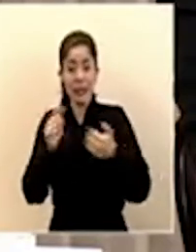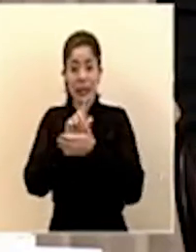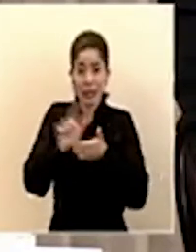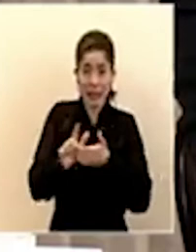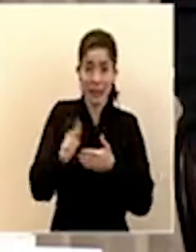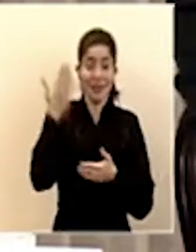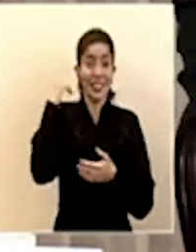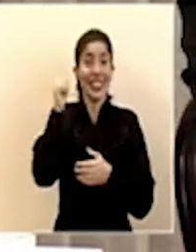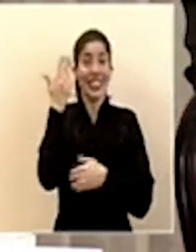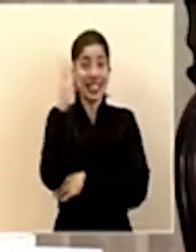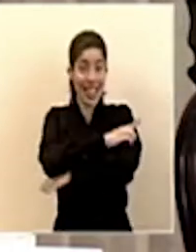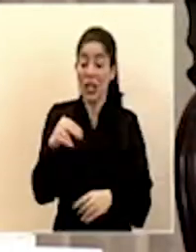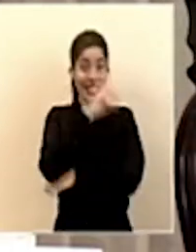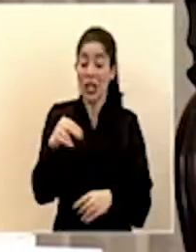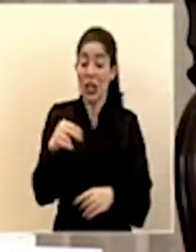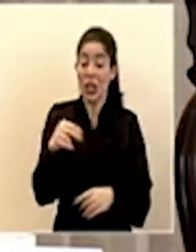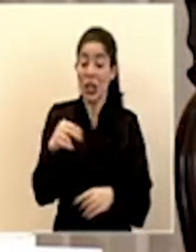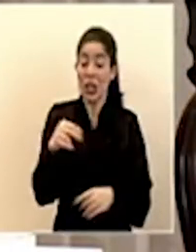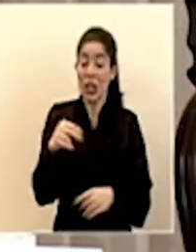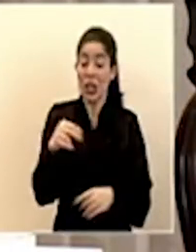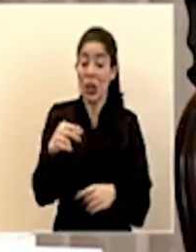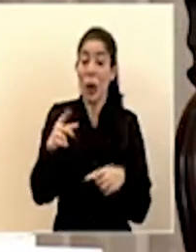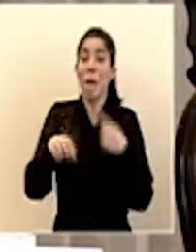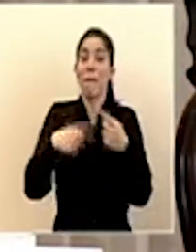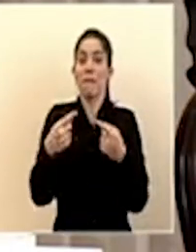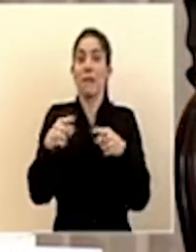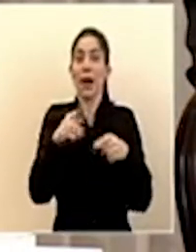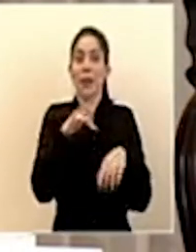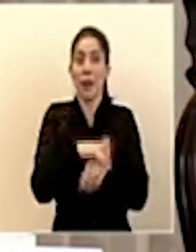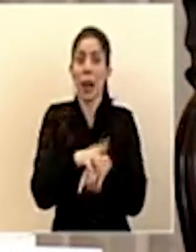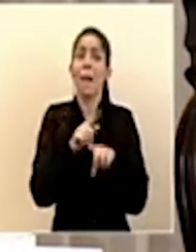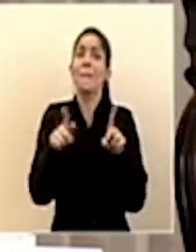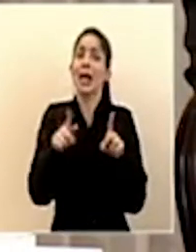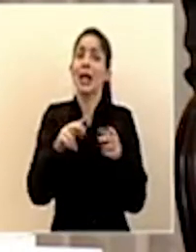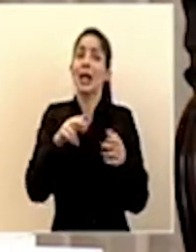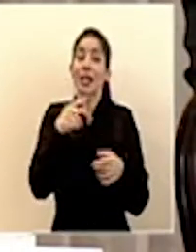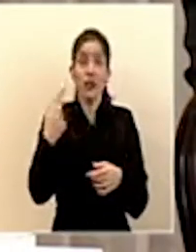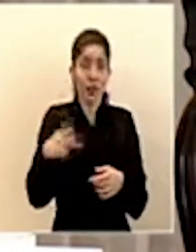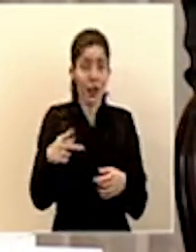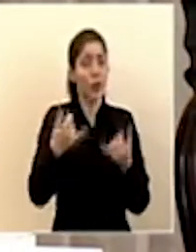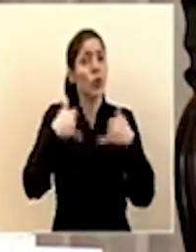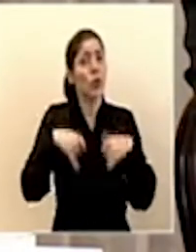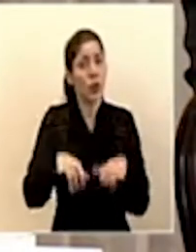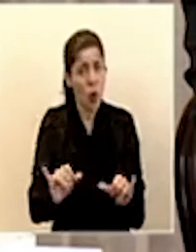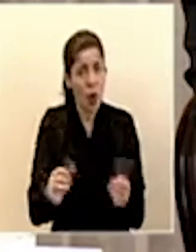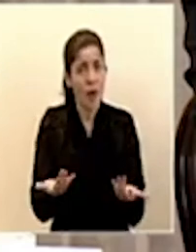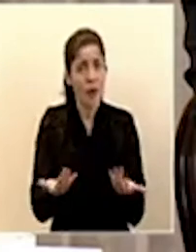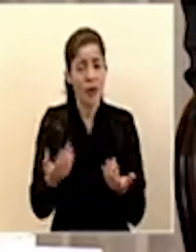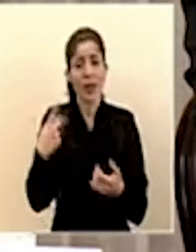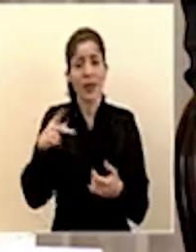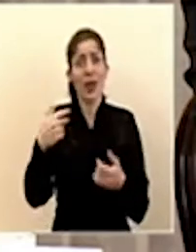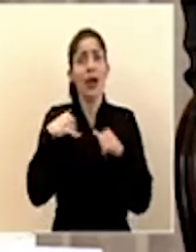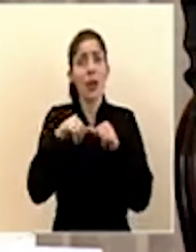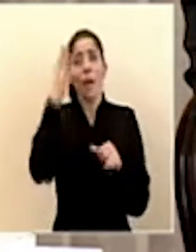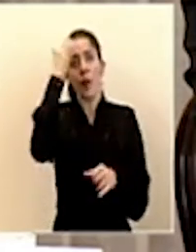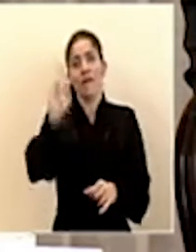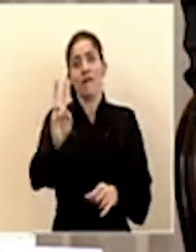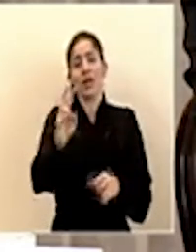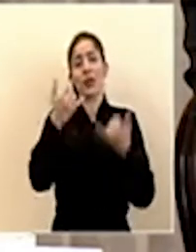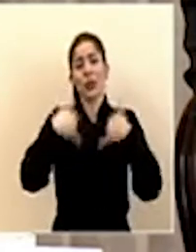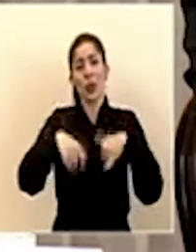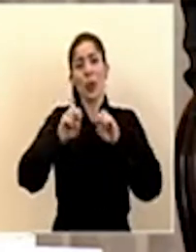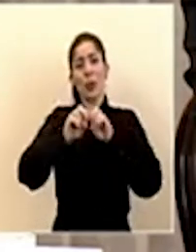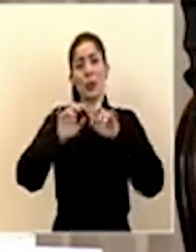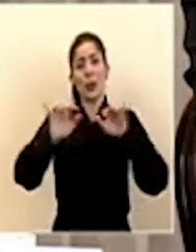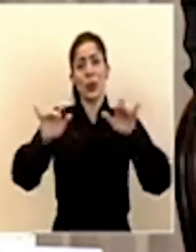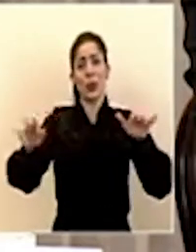porque si no íbamos a tener muchísimos casos tempranamente pero siempre el riesgo está el riesgo está porque el virus está transmitiendo